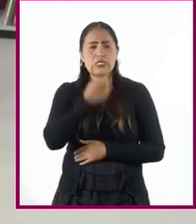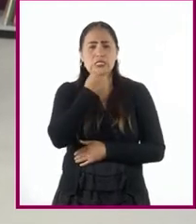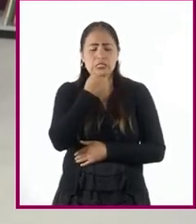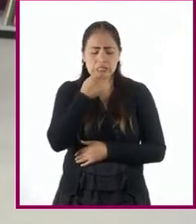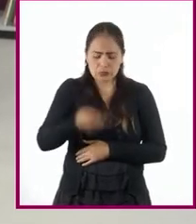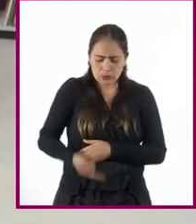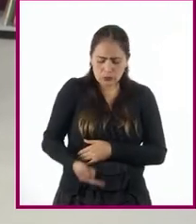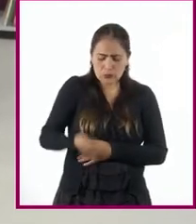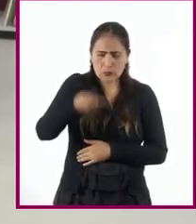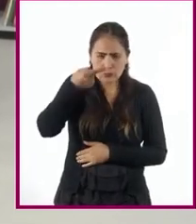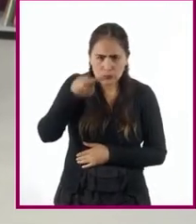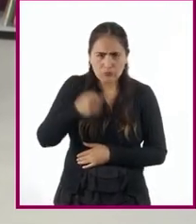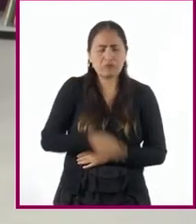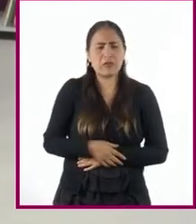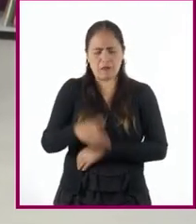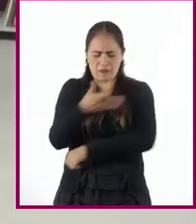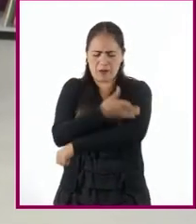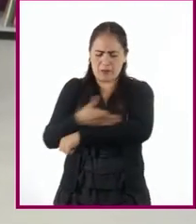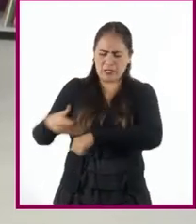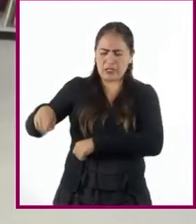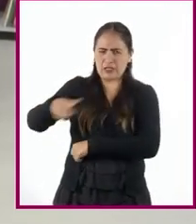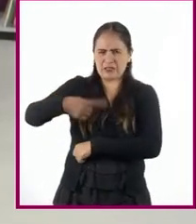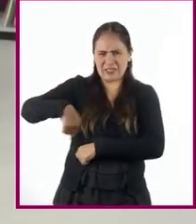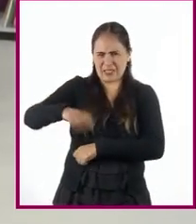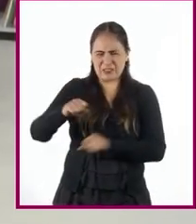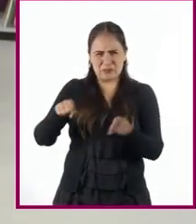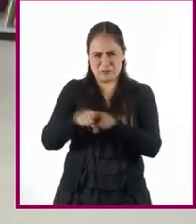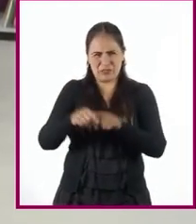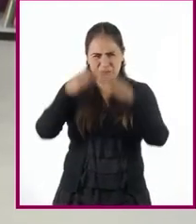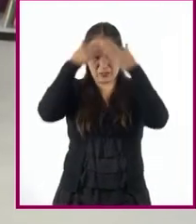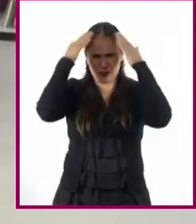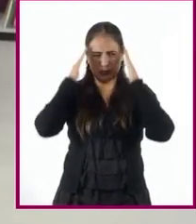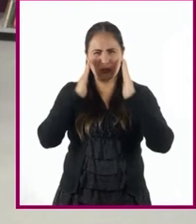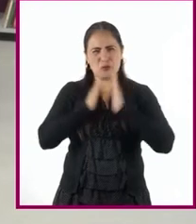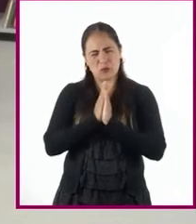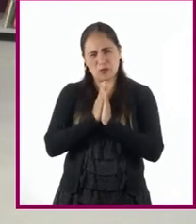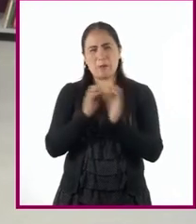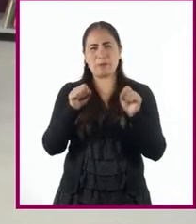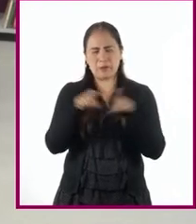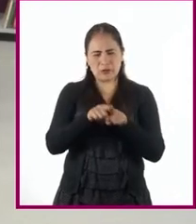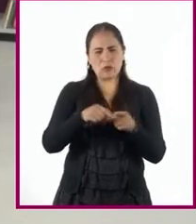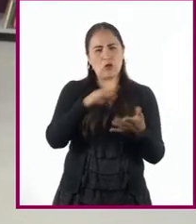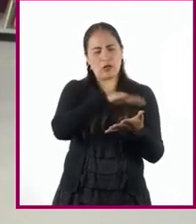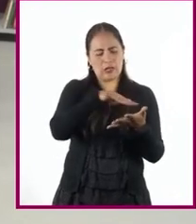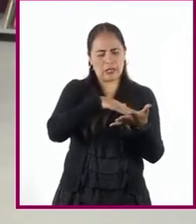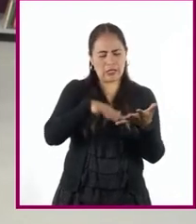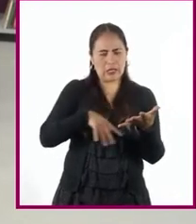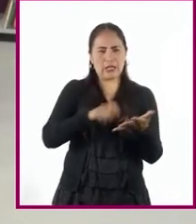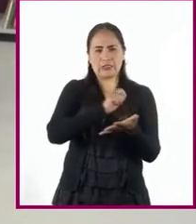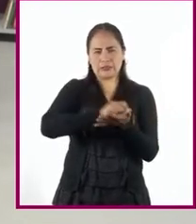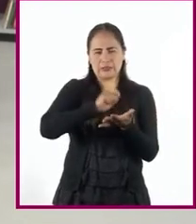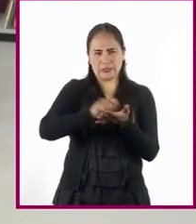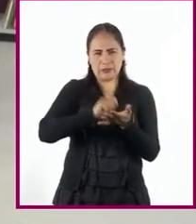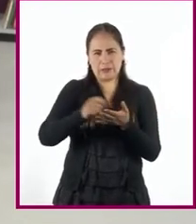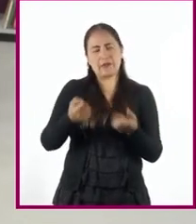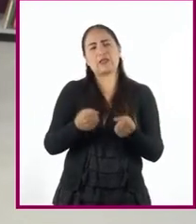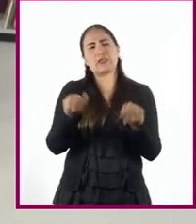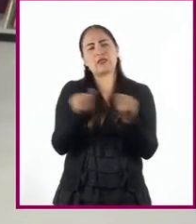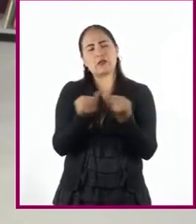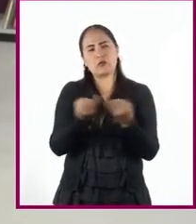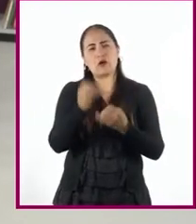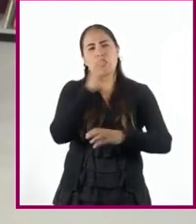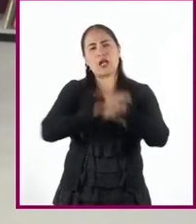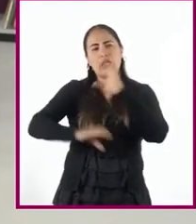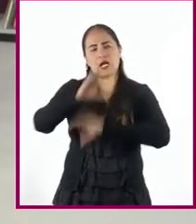pequeñas, generalmente familiares de las monjas. Además de aprender a leer y escribir, tomaban clases de canto y recitaban